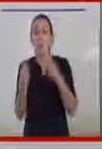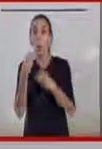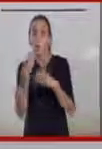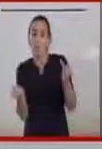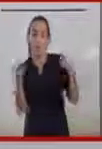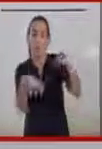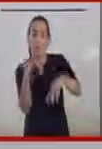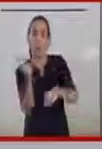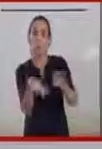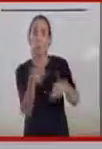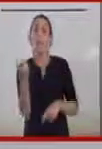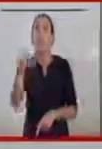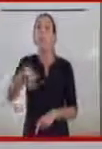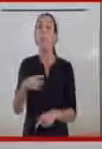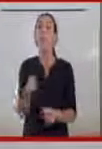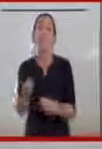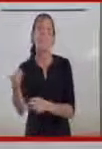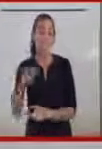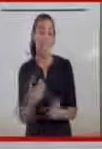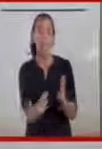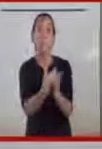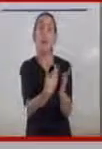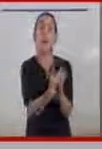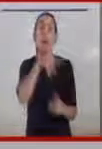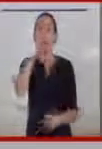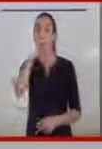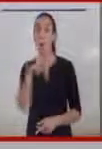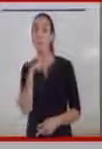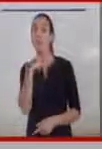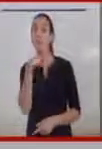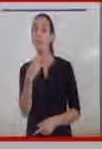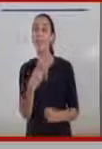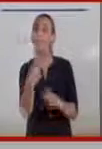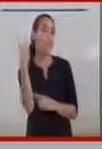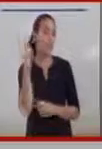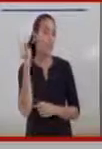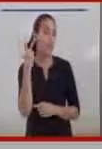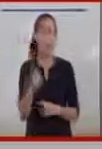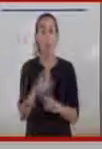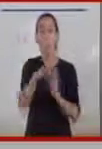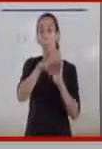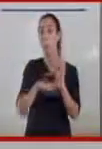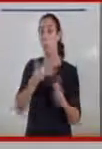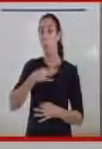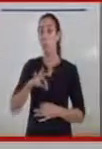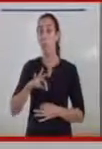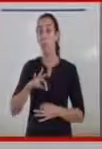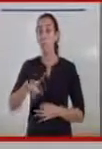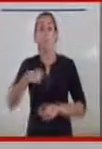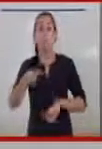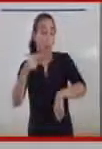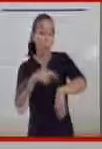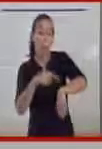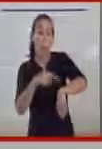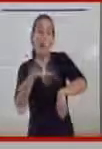indicaciones que es por voz, pues se puede programar y a la hora que tú decides tienes la comida